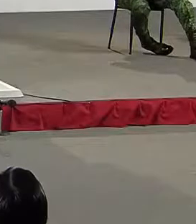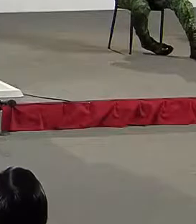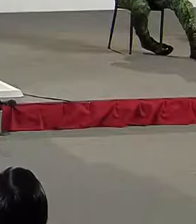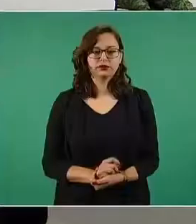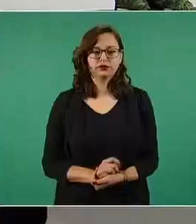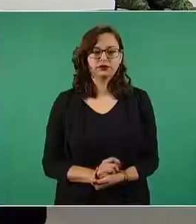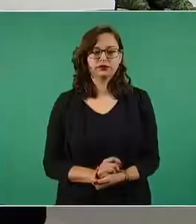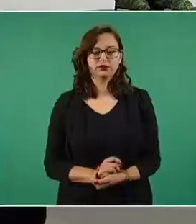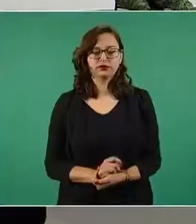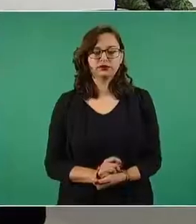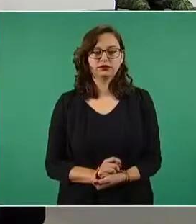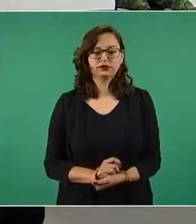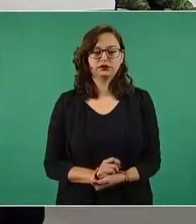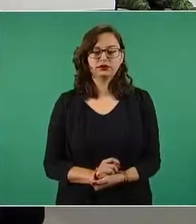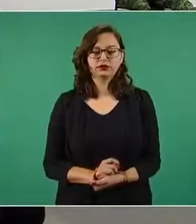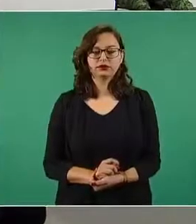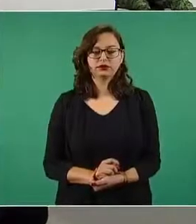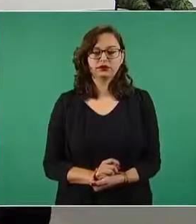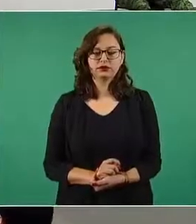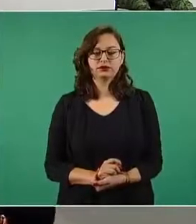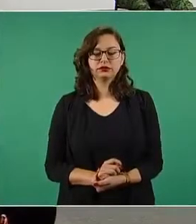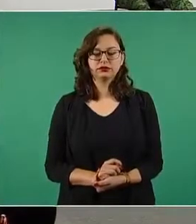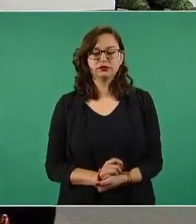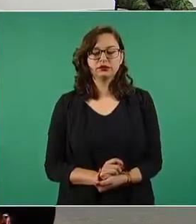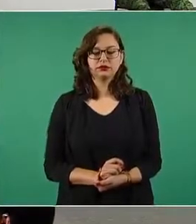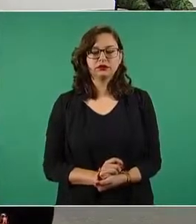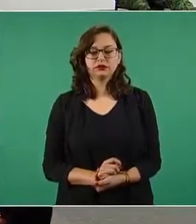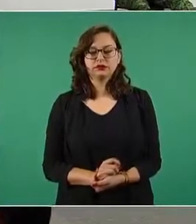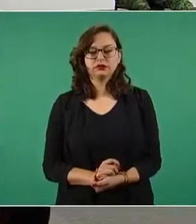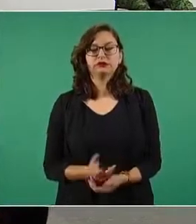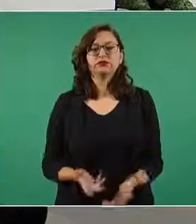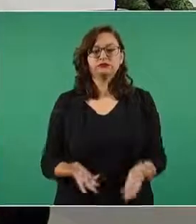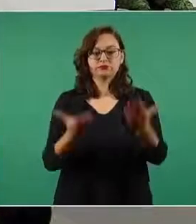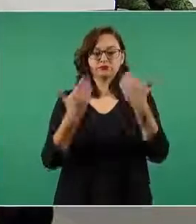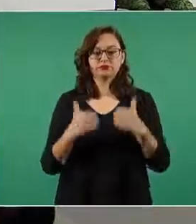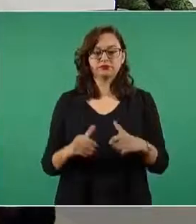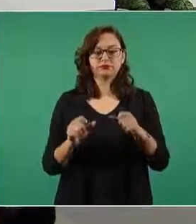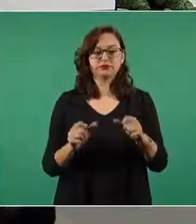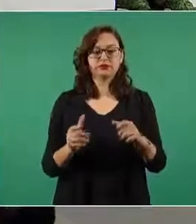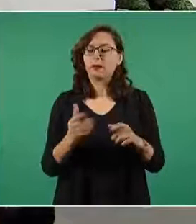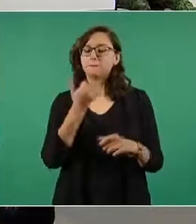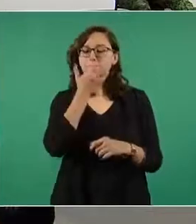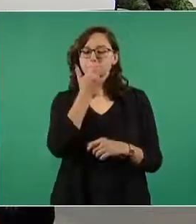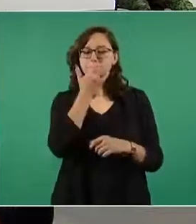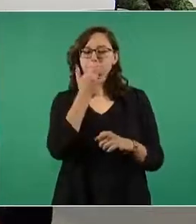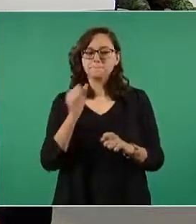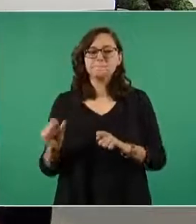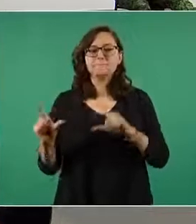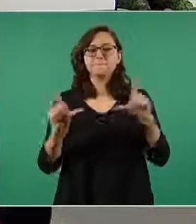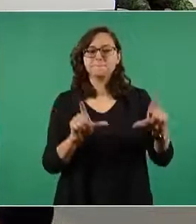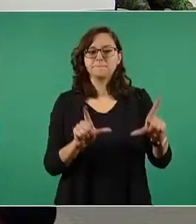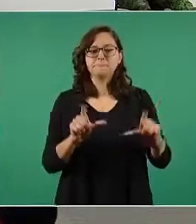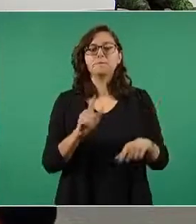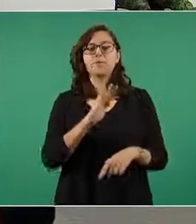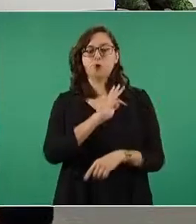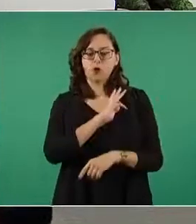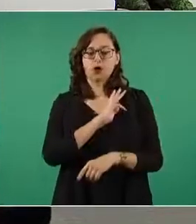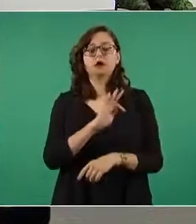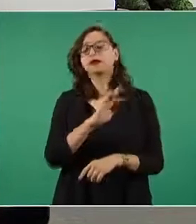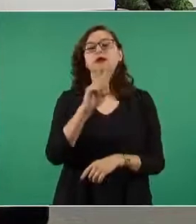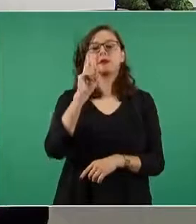por concepto de impuestos sobre la renta por producto del trabajo la siguiente por favor perdón en la anterior ahí aparecen efectivamente